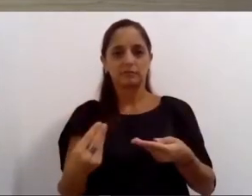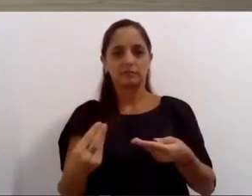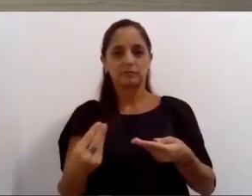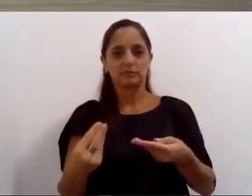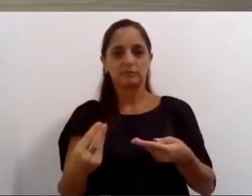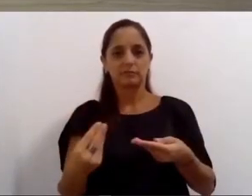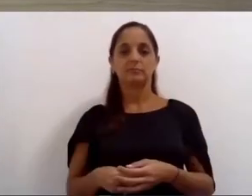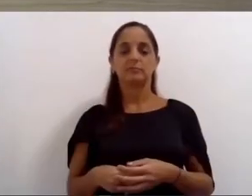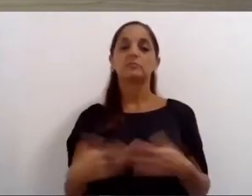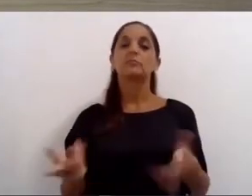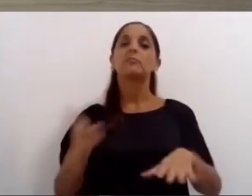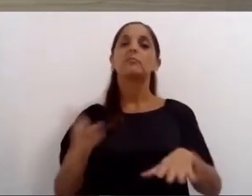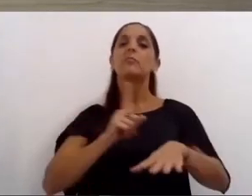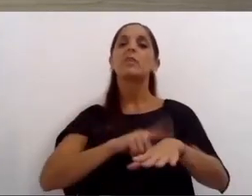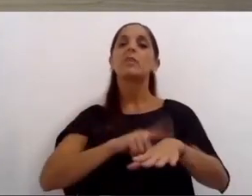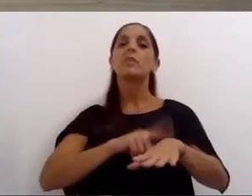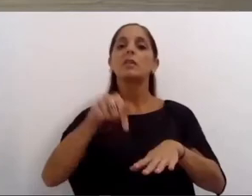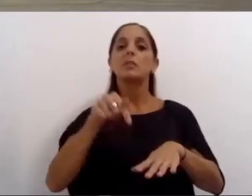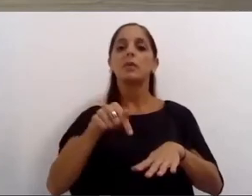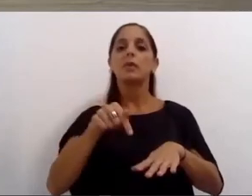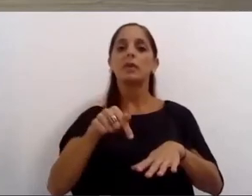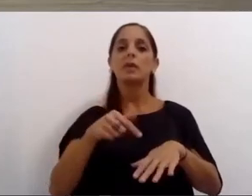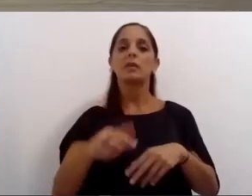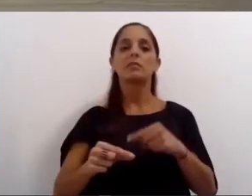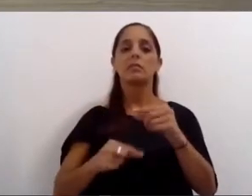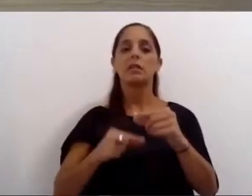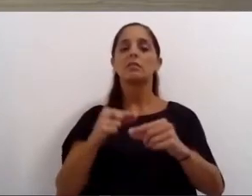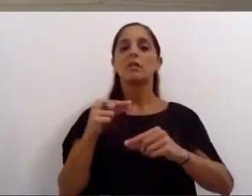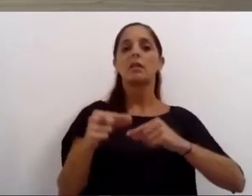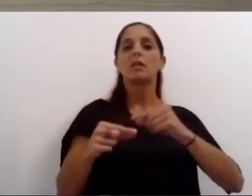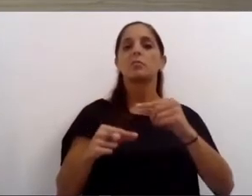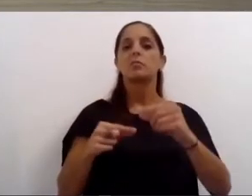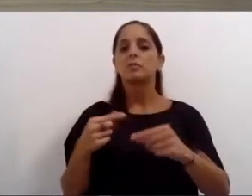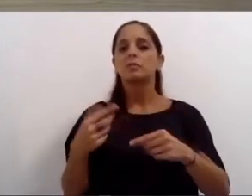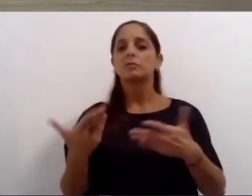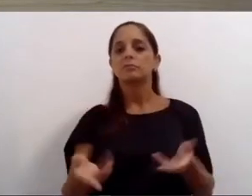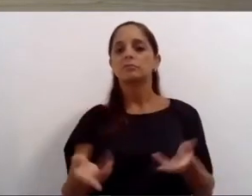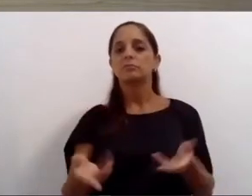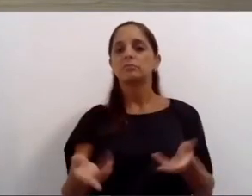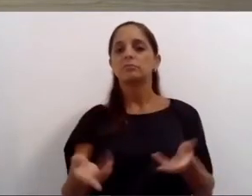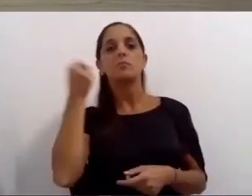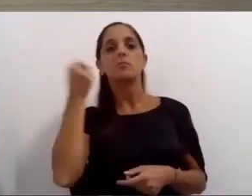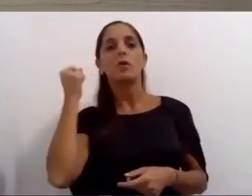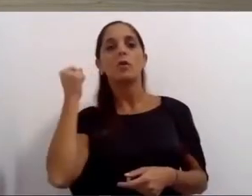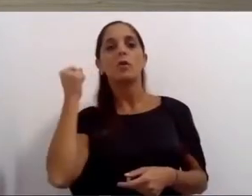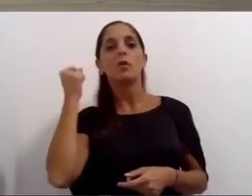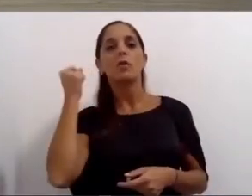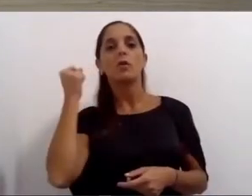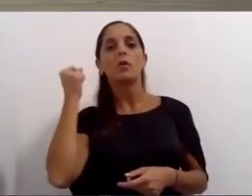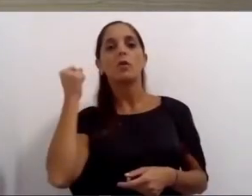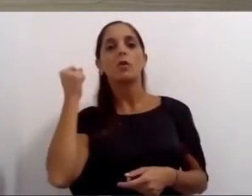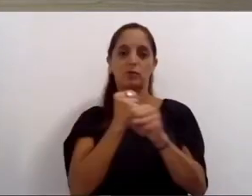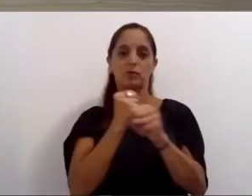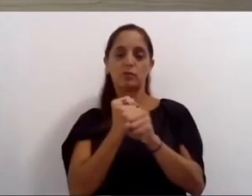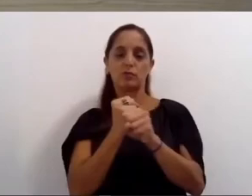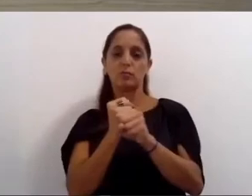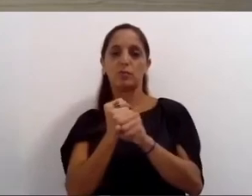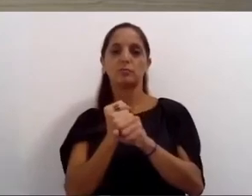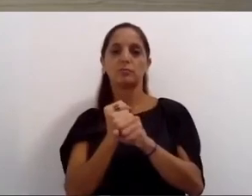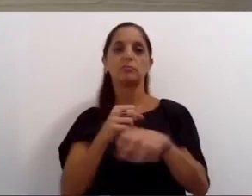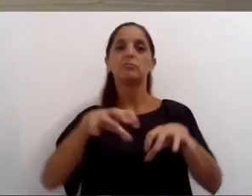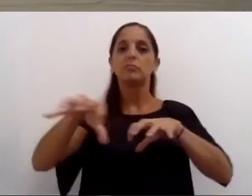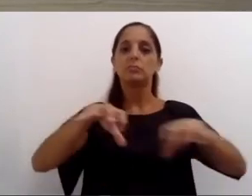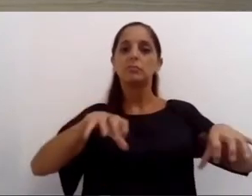en estos tiempos más que nunca ha quedado demostrada la importancia de coordinar y trabajar en conjunto entre los municipios y